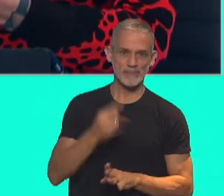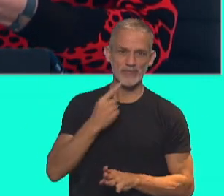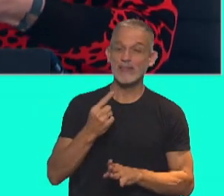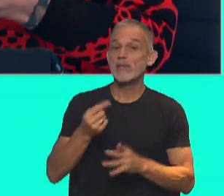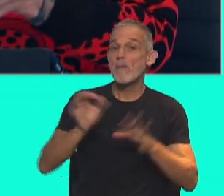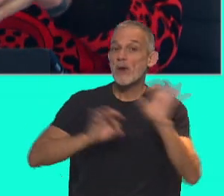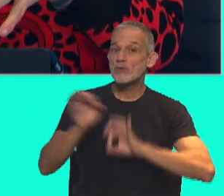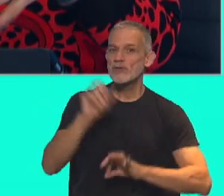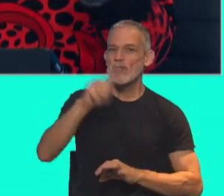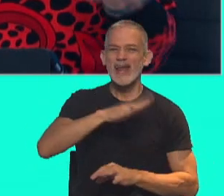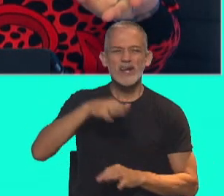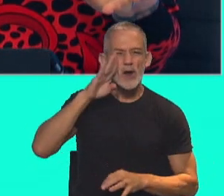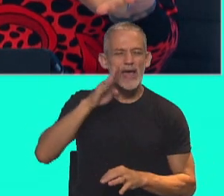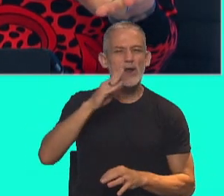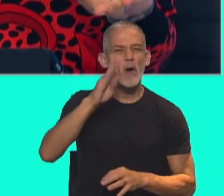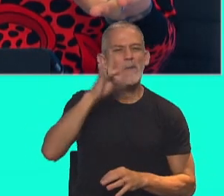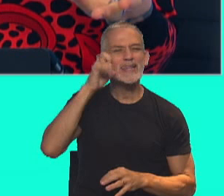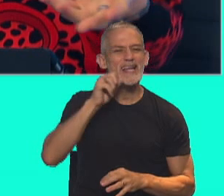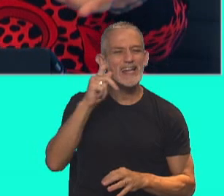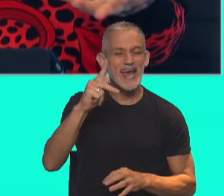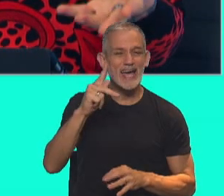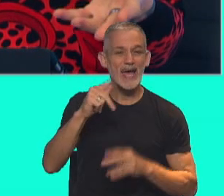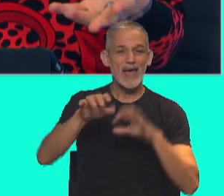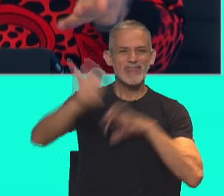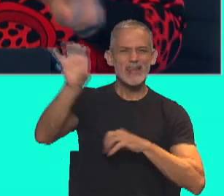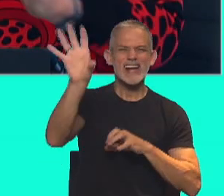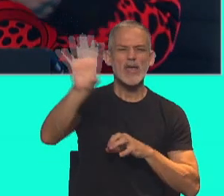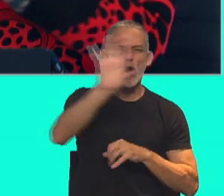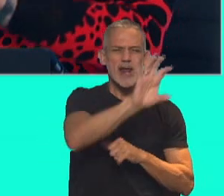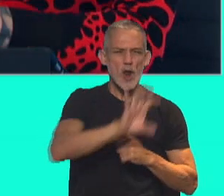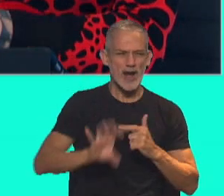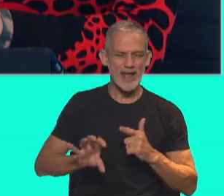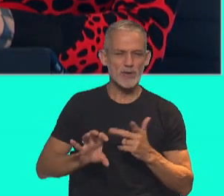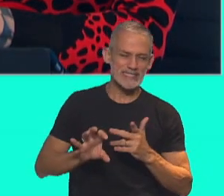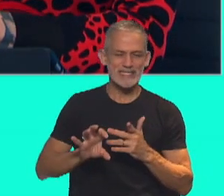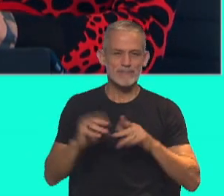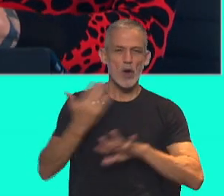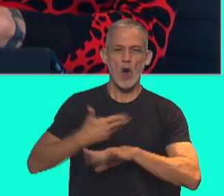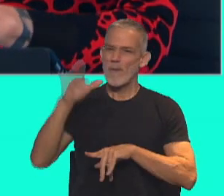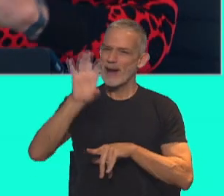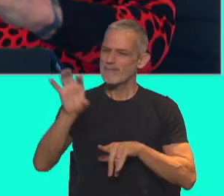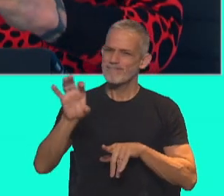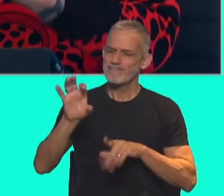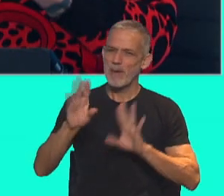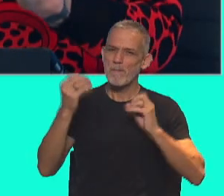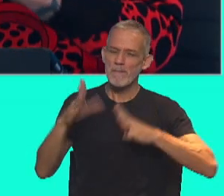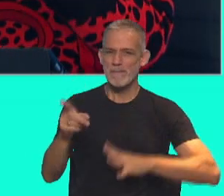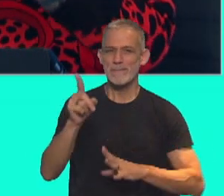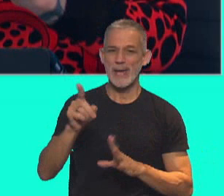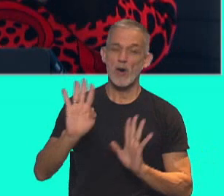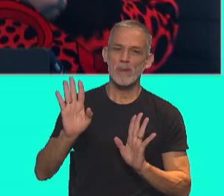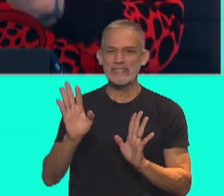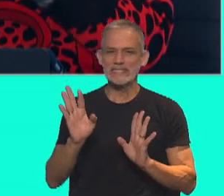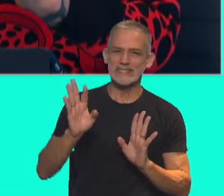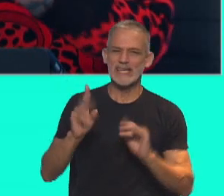proyecto de Beretilnek, dividía a la República Argentina en regiones? La idea de los gobernadores es precisamente para